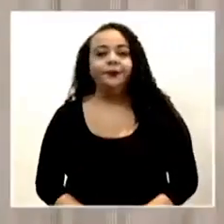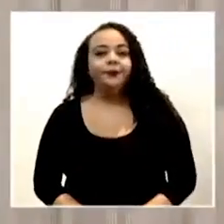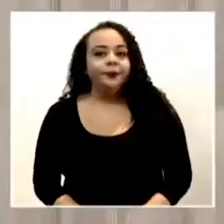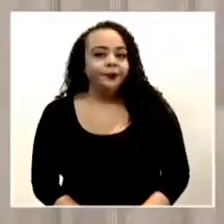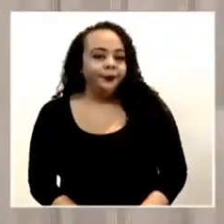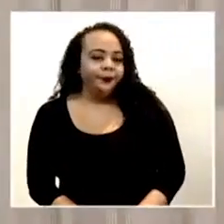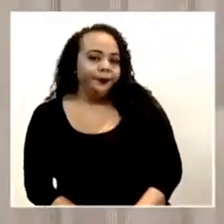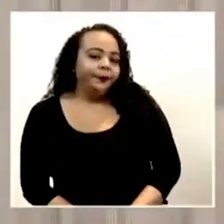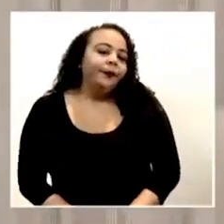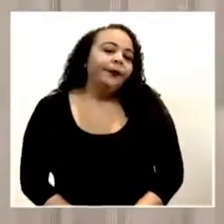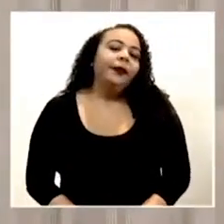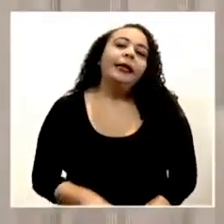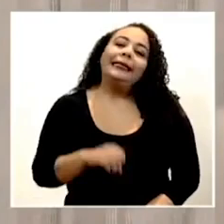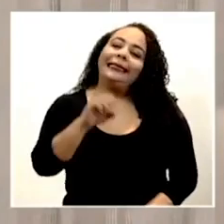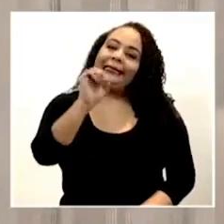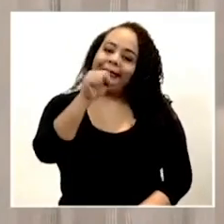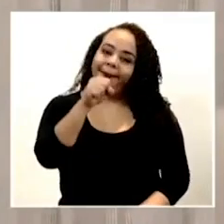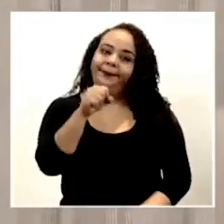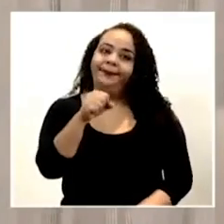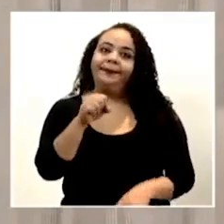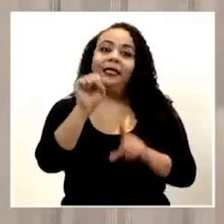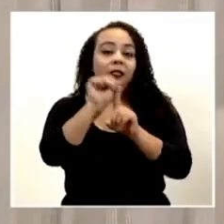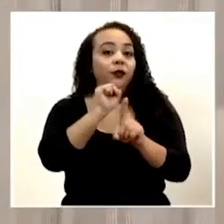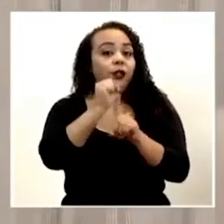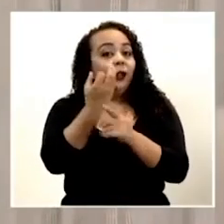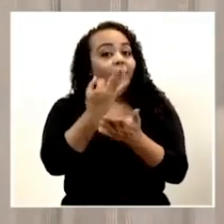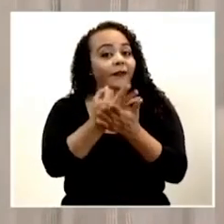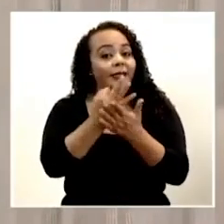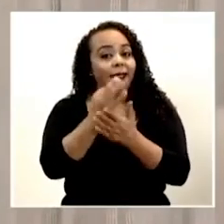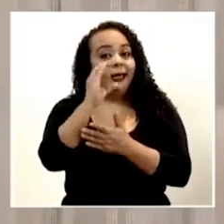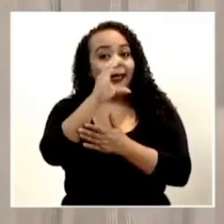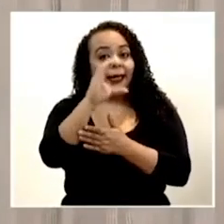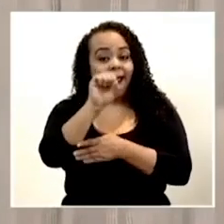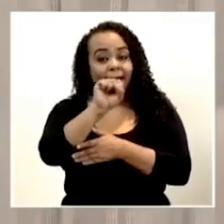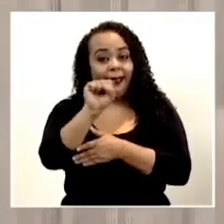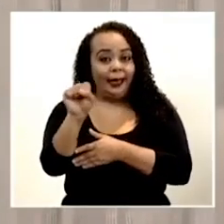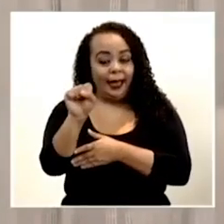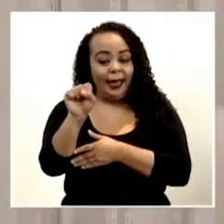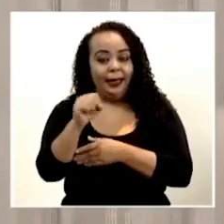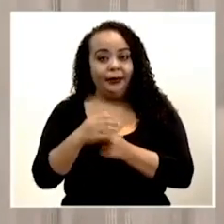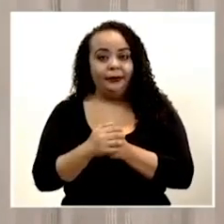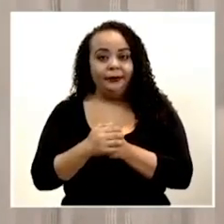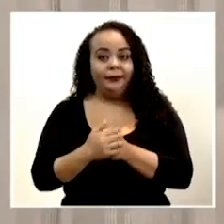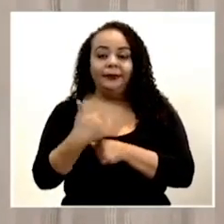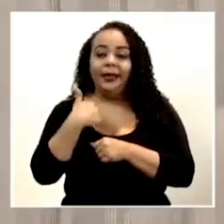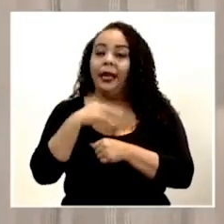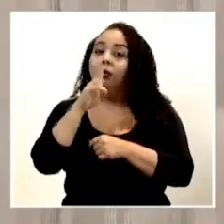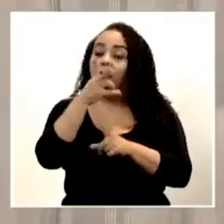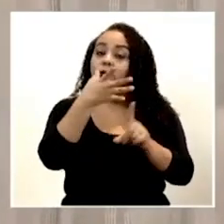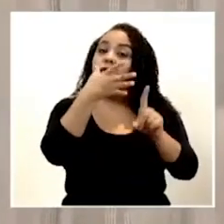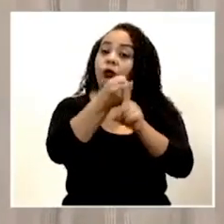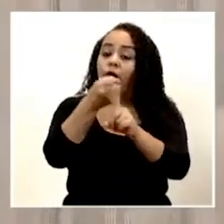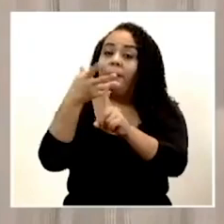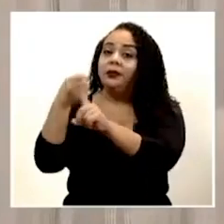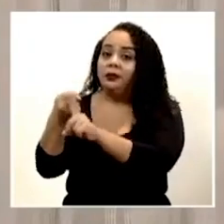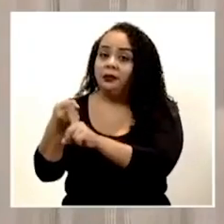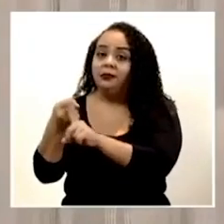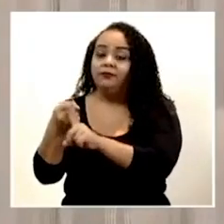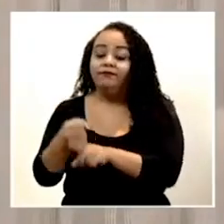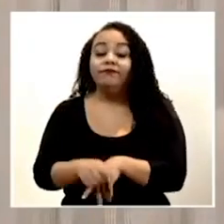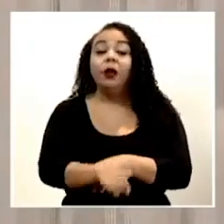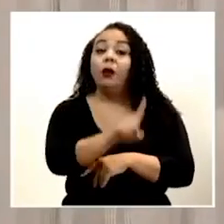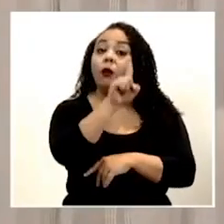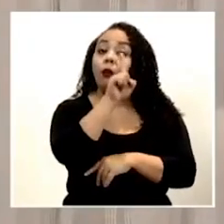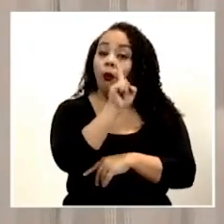Sí, la situación financiera de la caja recibe dos golpes en esta pandemia. Una